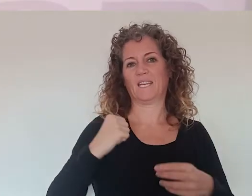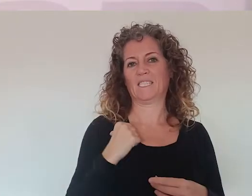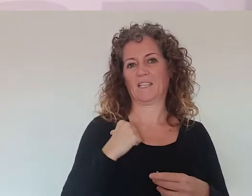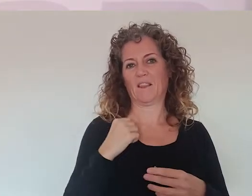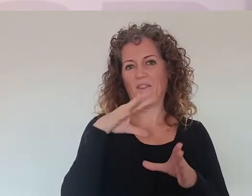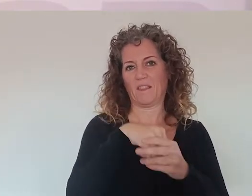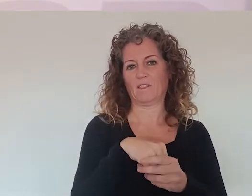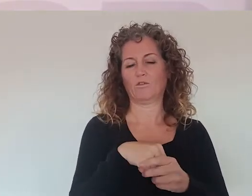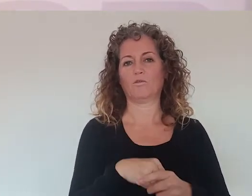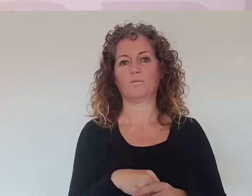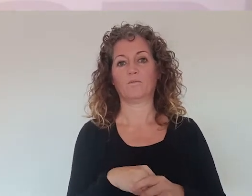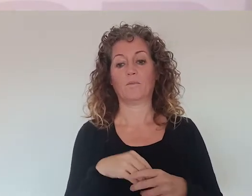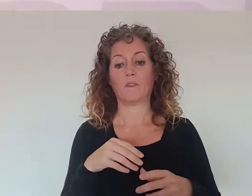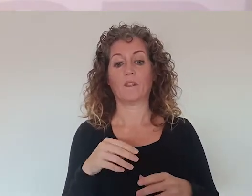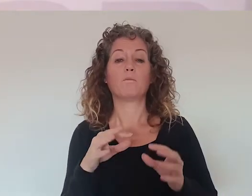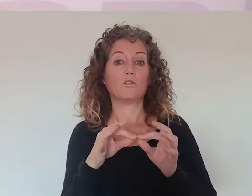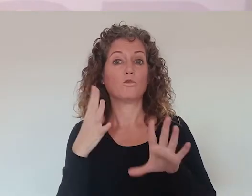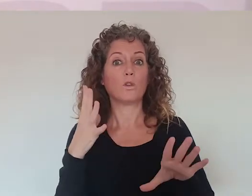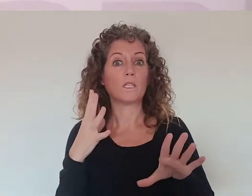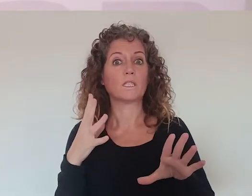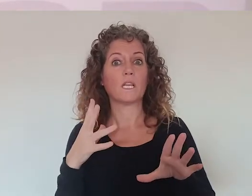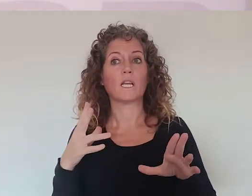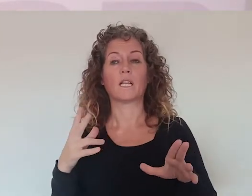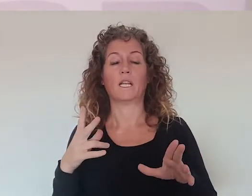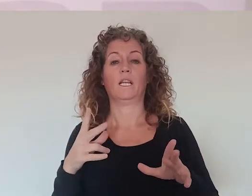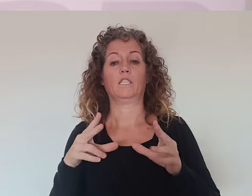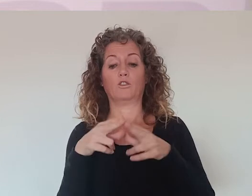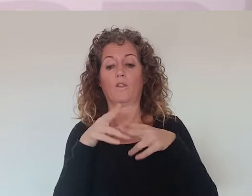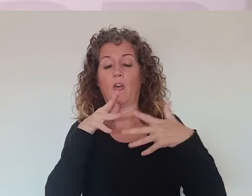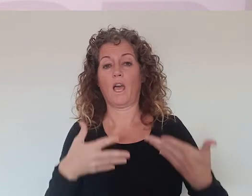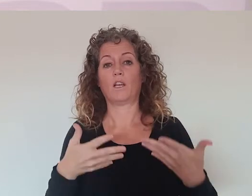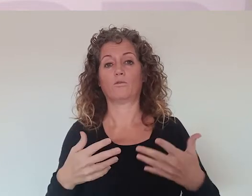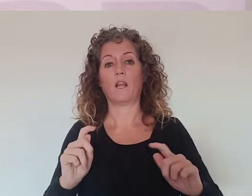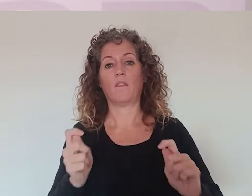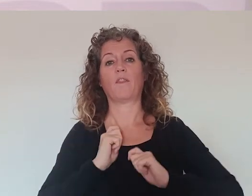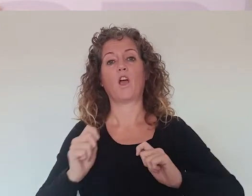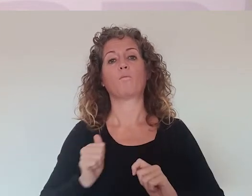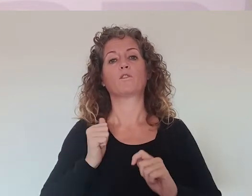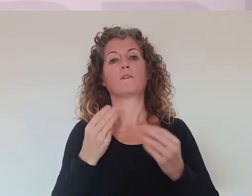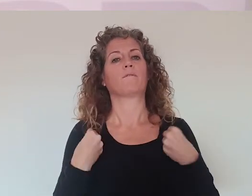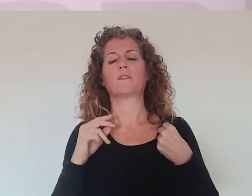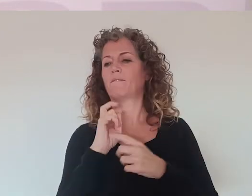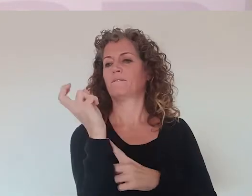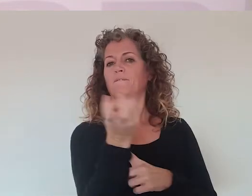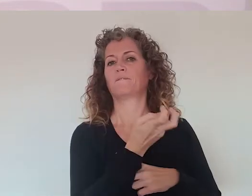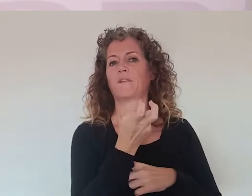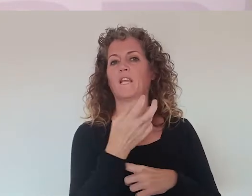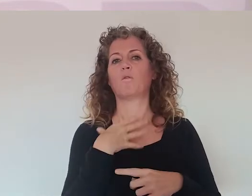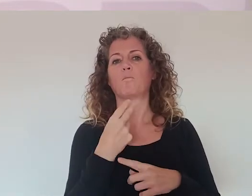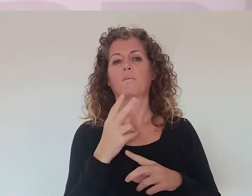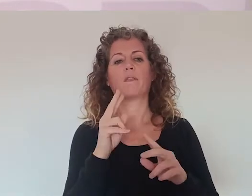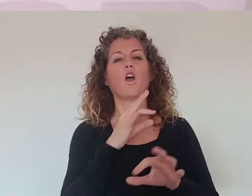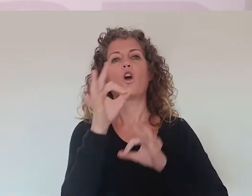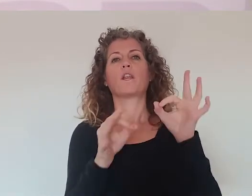residencias. Yo creo que afortunadamente vivimos en una sociedad donde las oportunidades de vida son mucho mayores